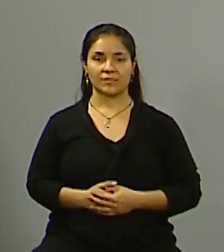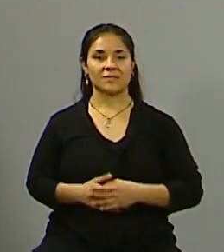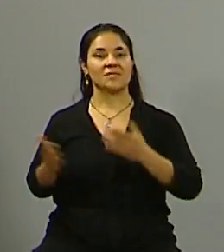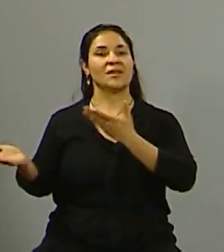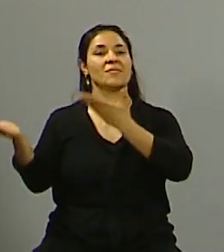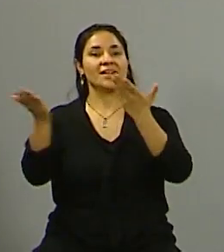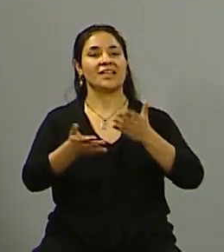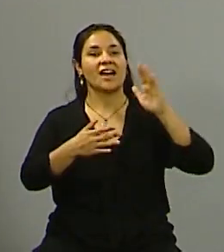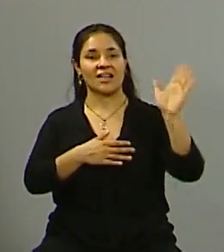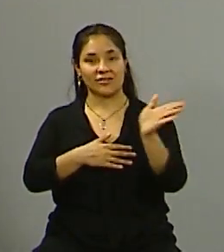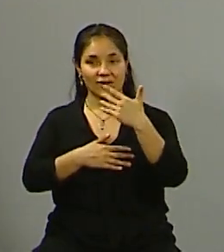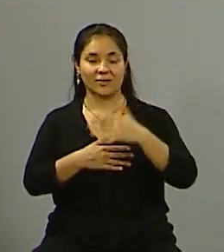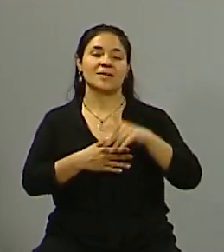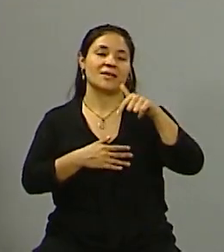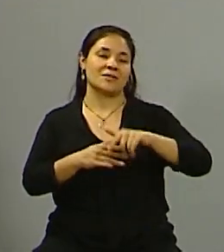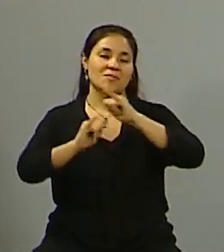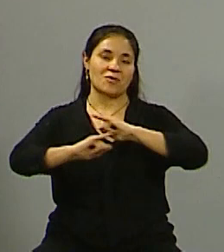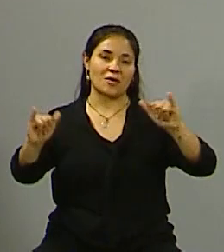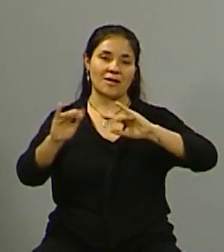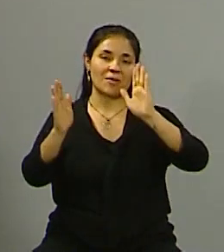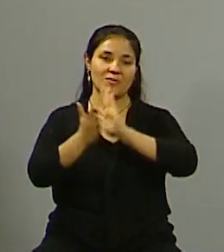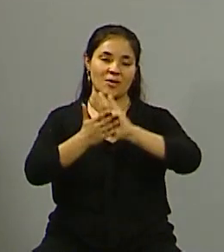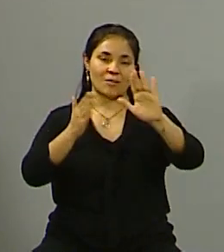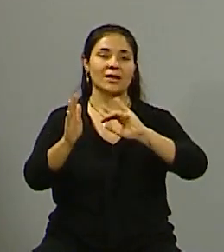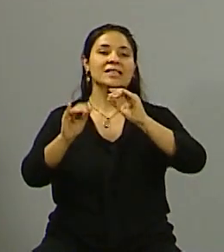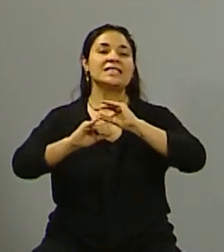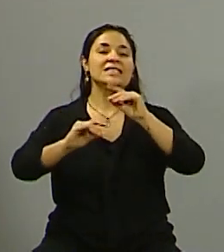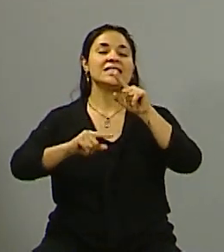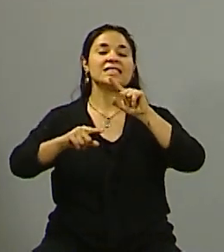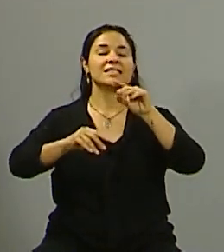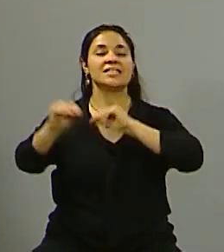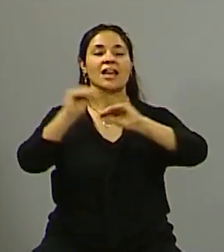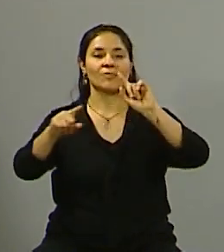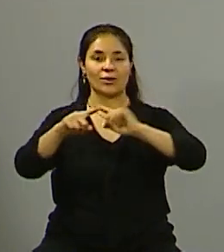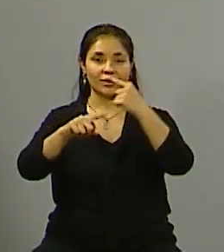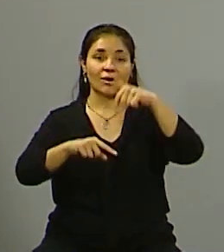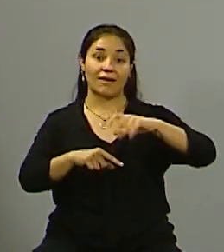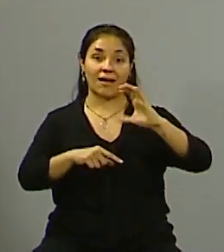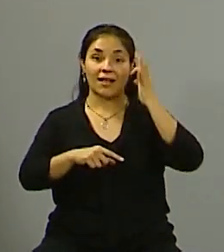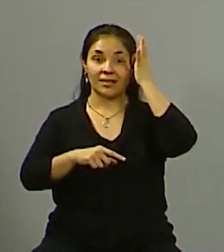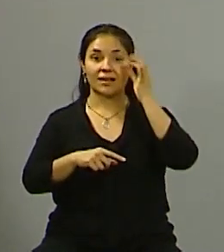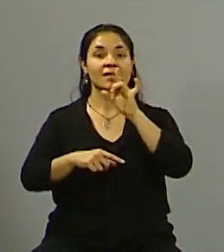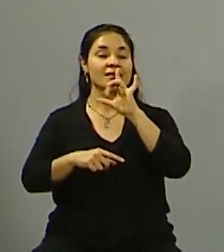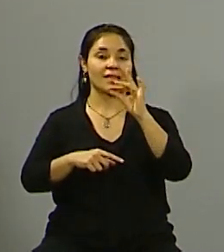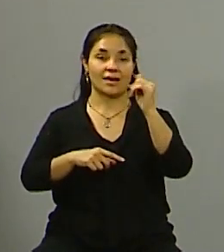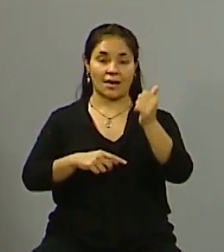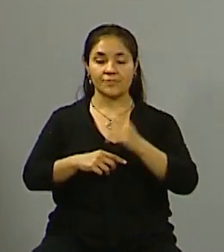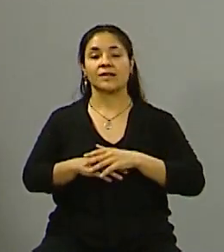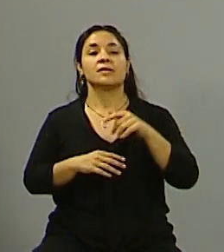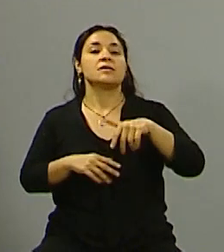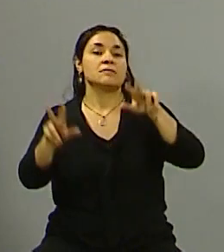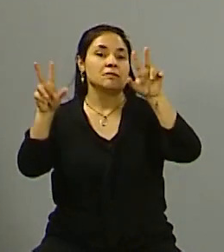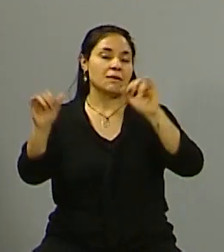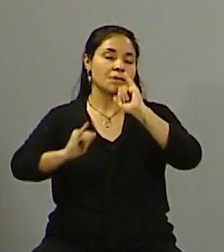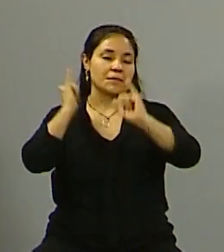Bienvenidos, bienvenidas. Esta es una nueva edición de Chat Político aquí en el 30 de la TDA. Estamos para compartir con ustedes varios minutos donde